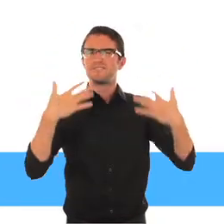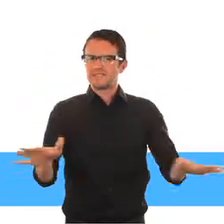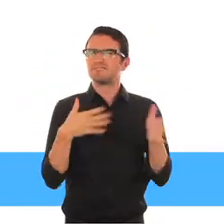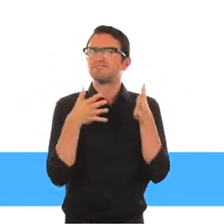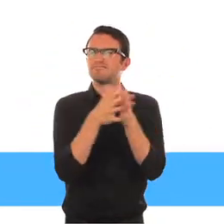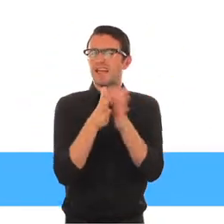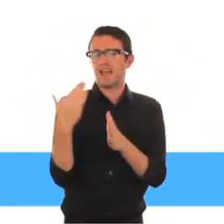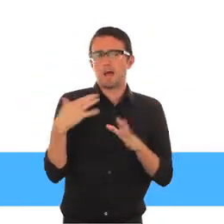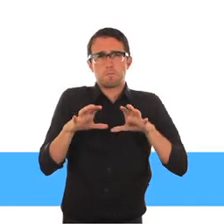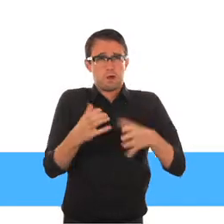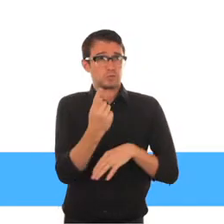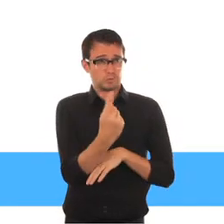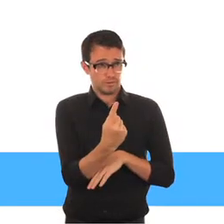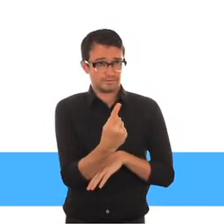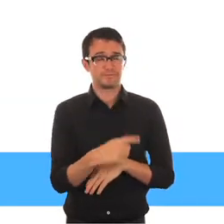se explicó en el módulo 1.